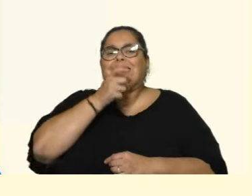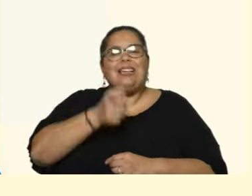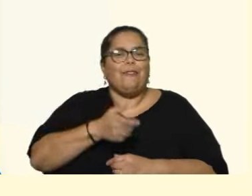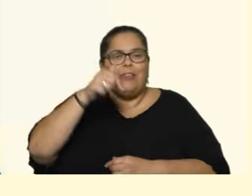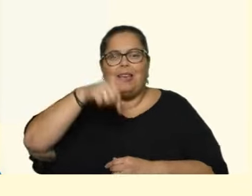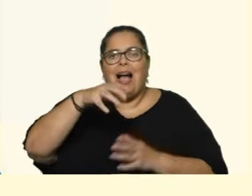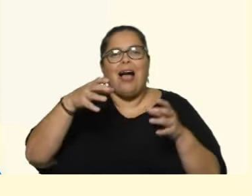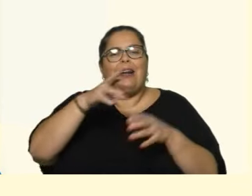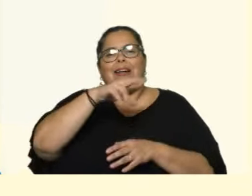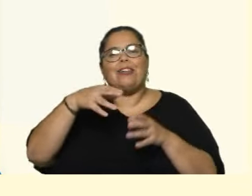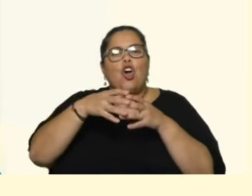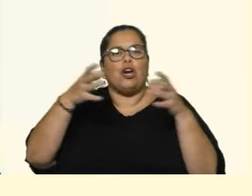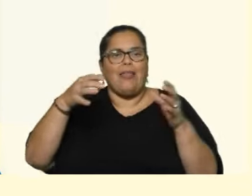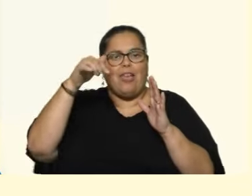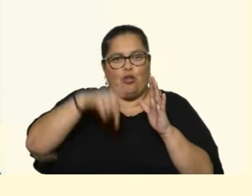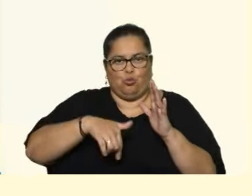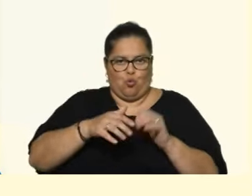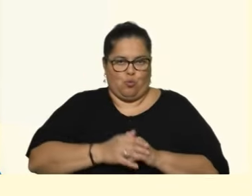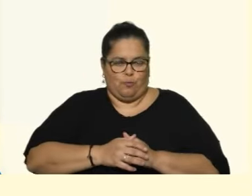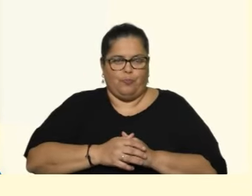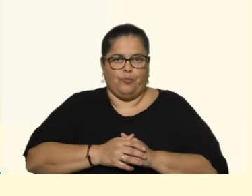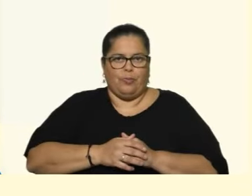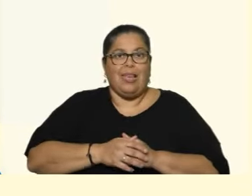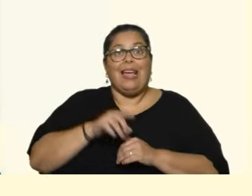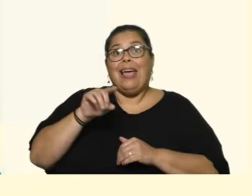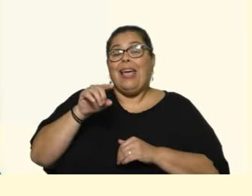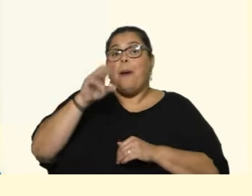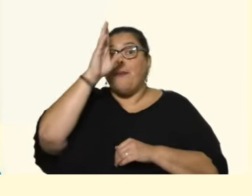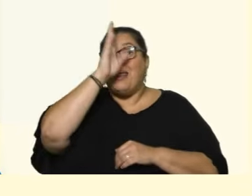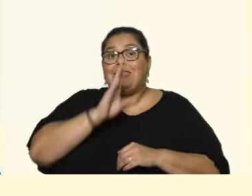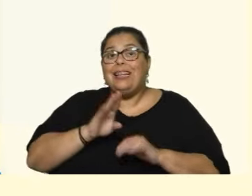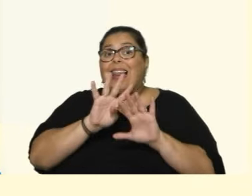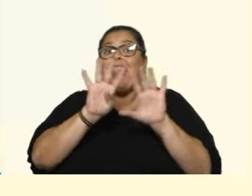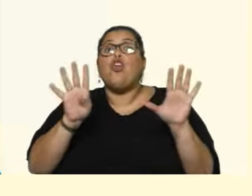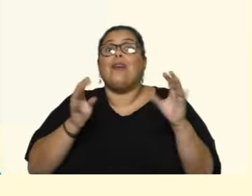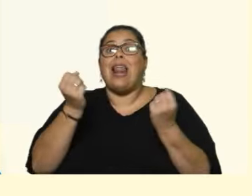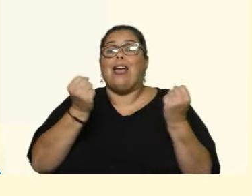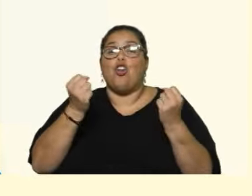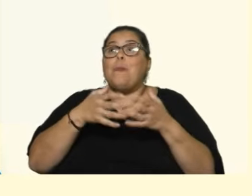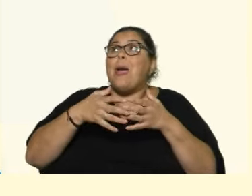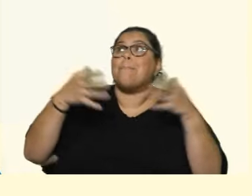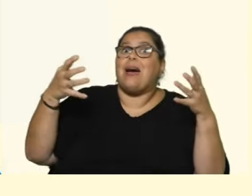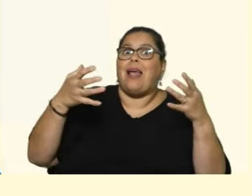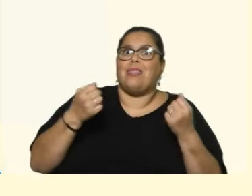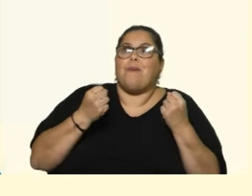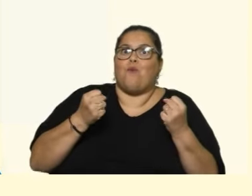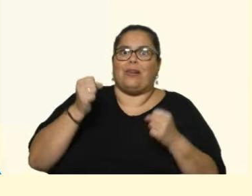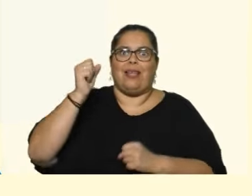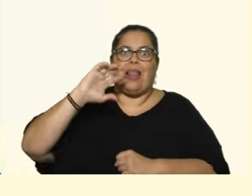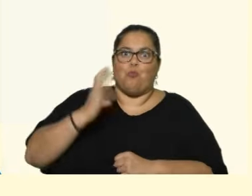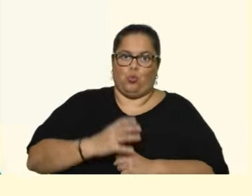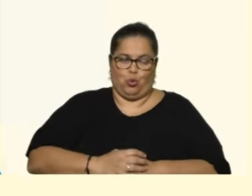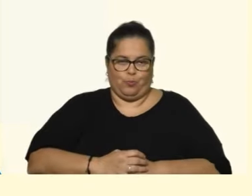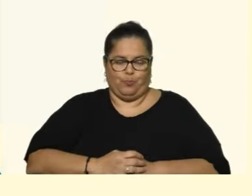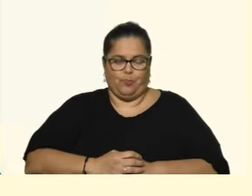en un país continente como Brasil, que es la novena economía mundial? Bueno, mucho, mucho significa. Fíjense ustedes. Es el 6